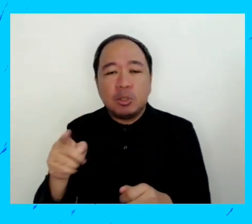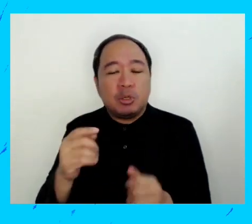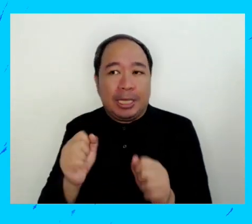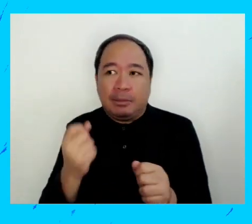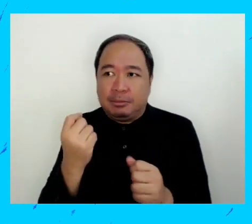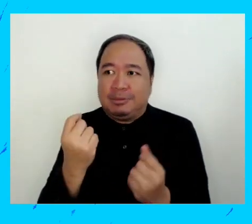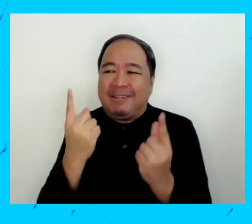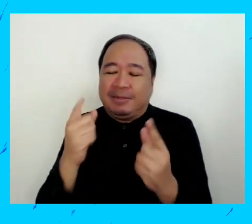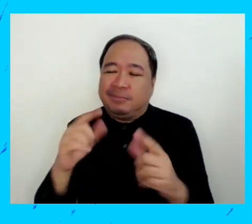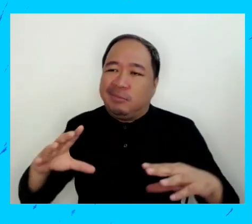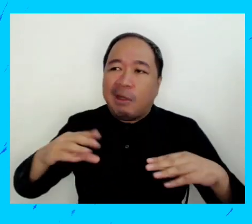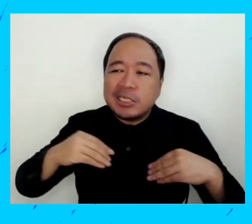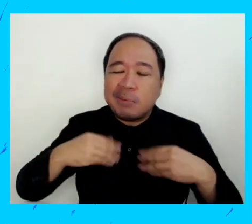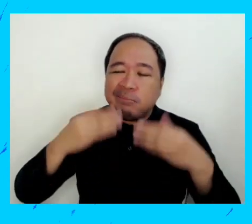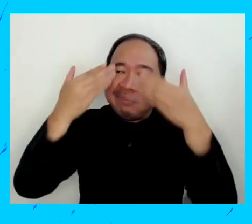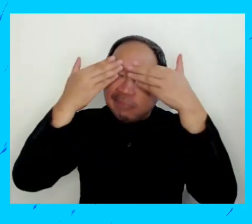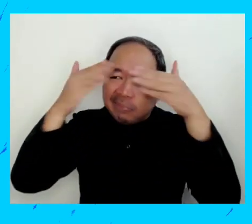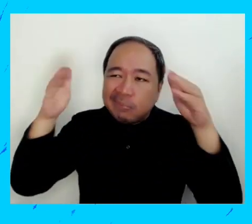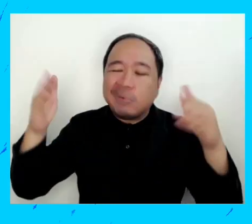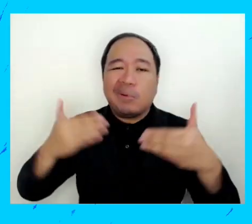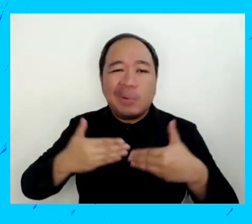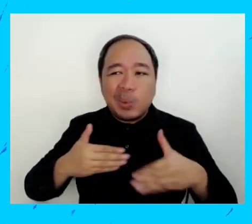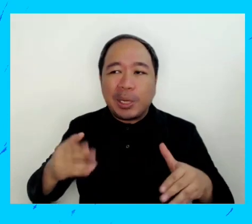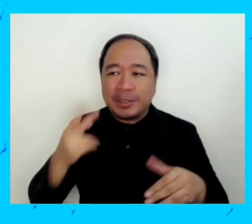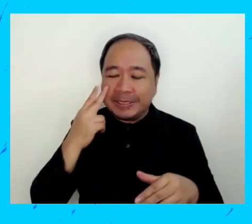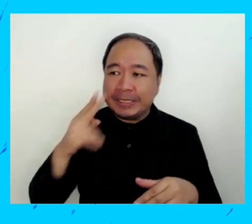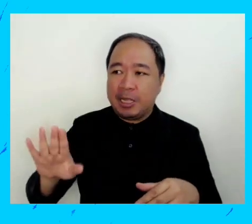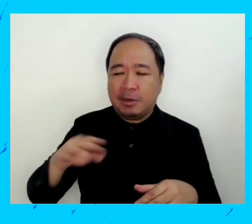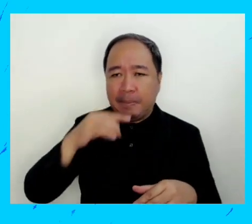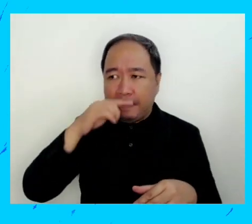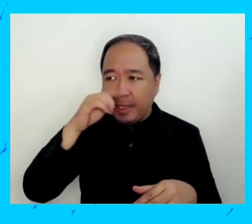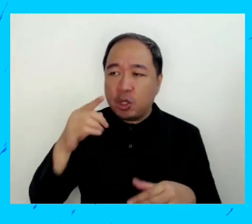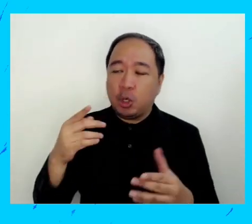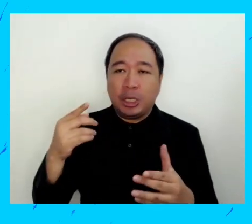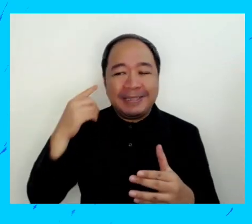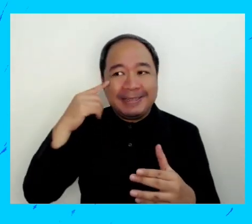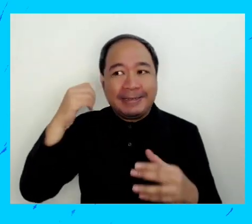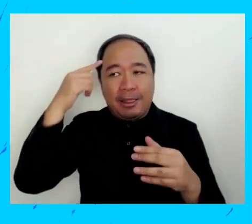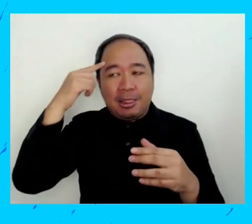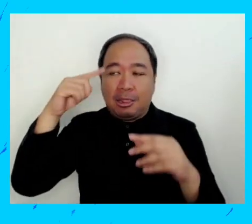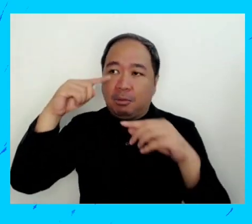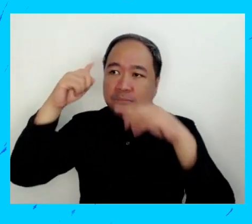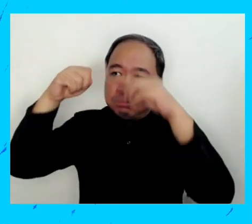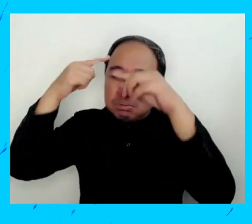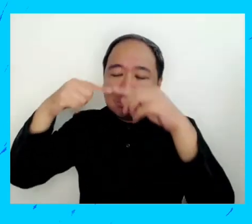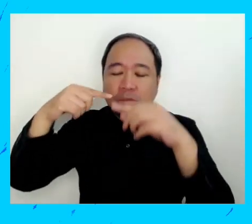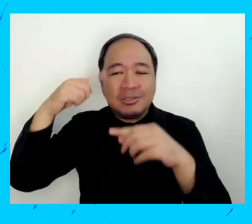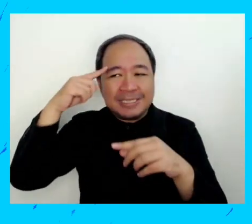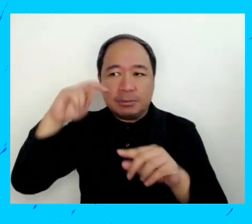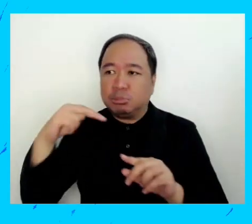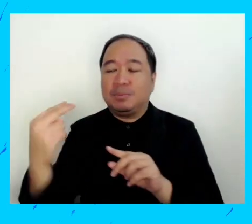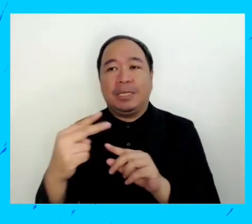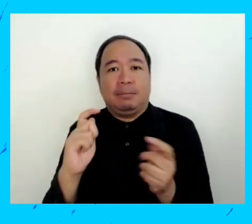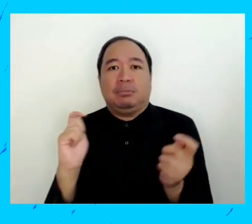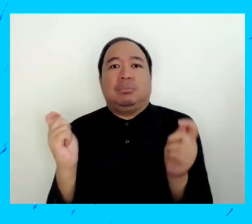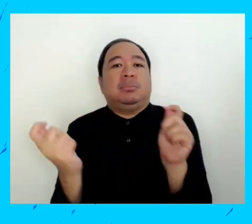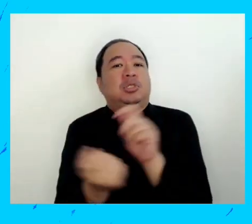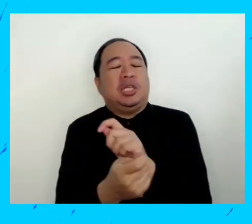y caminando juntos, eventualmente empiecen a entender. Y vemos que el